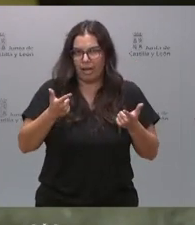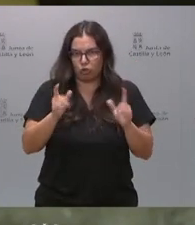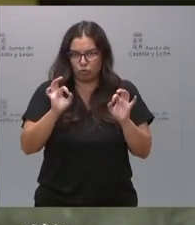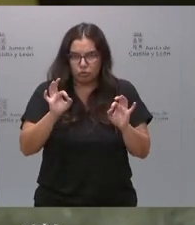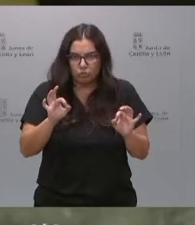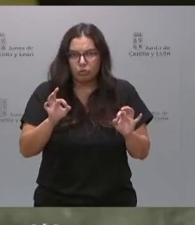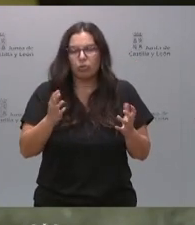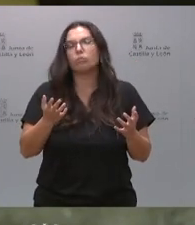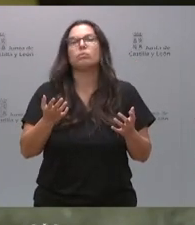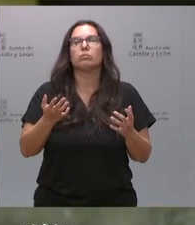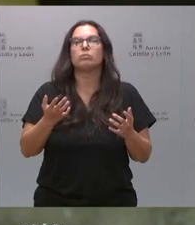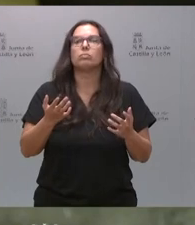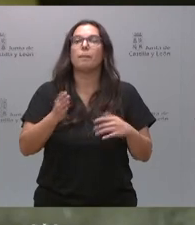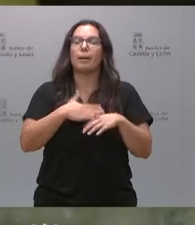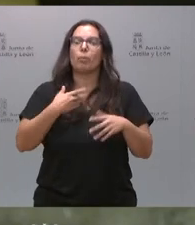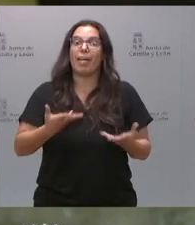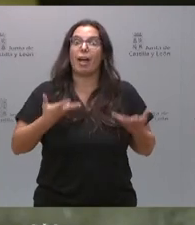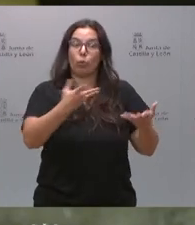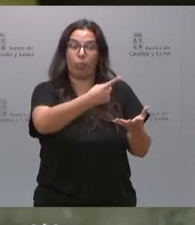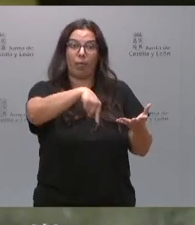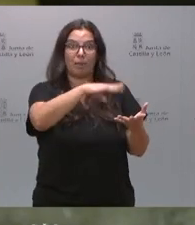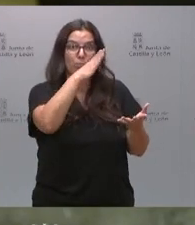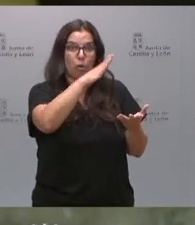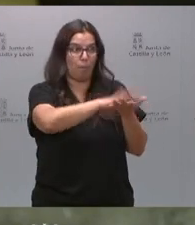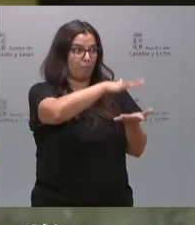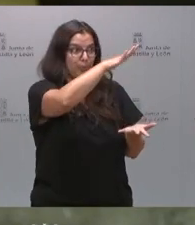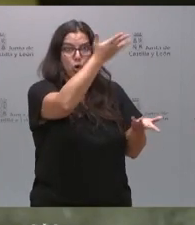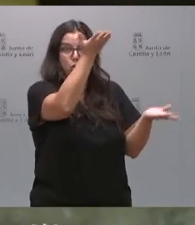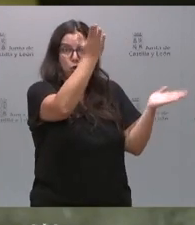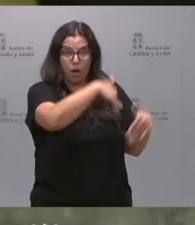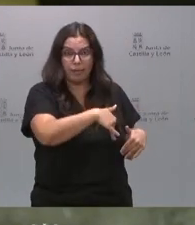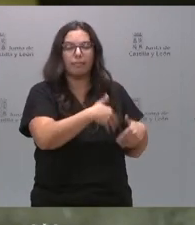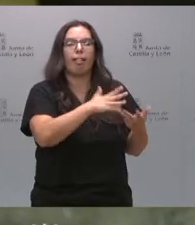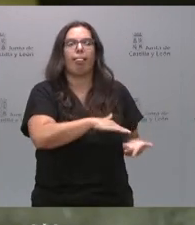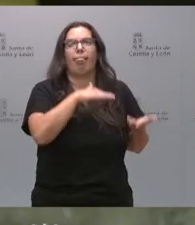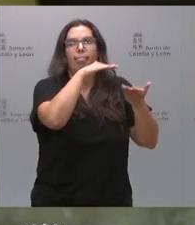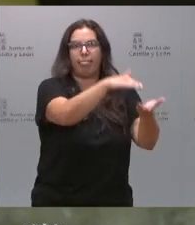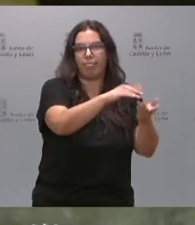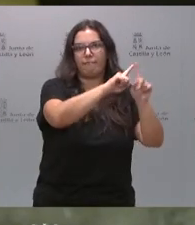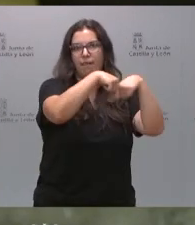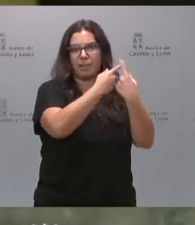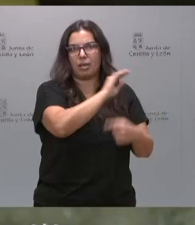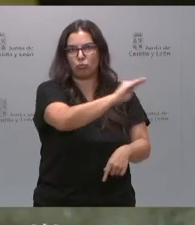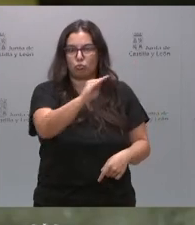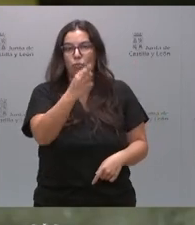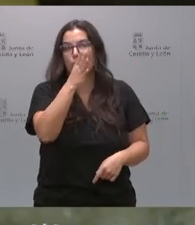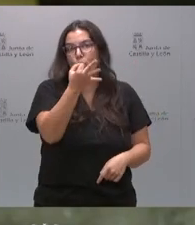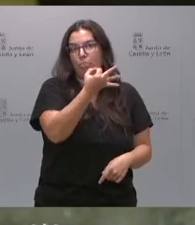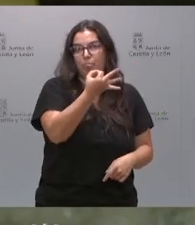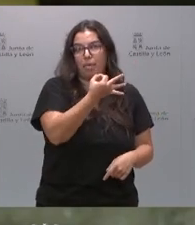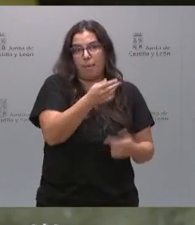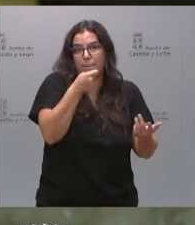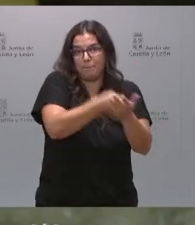euros para poder ayudar a esos 14.000 estudiantes y a sus familias que tienen que realizar el